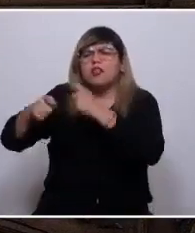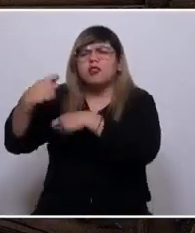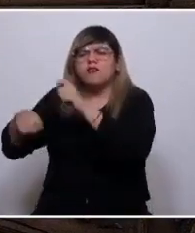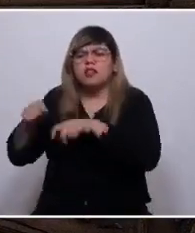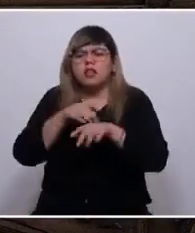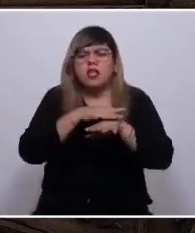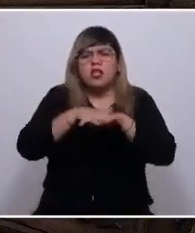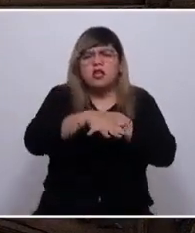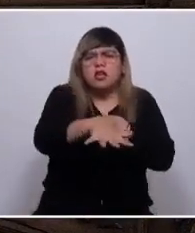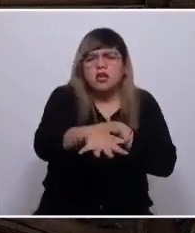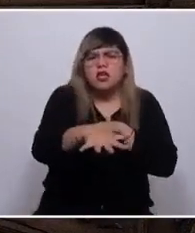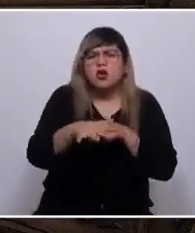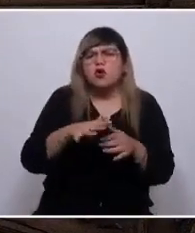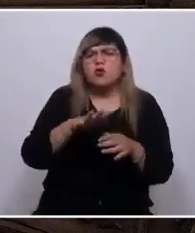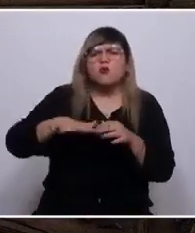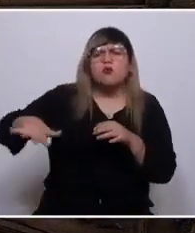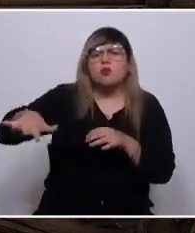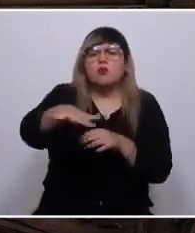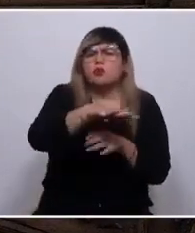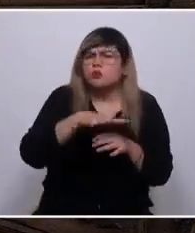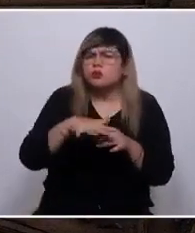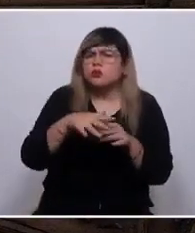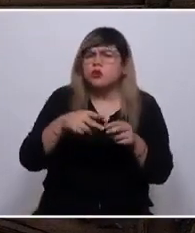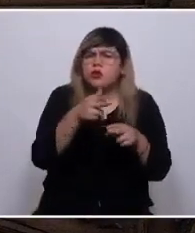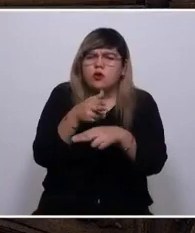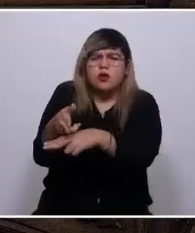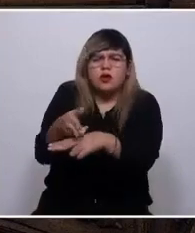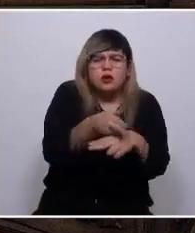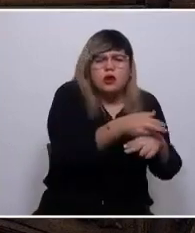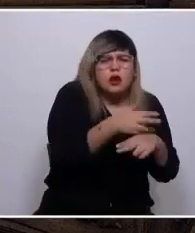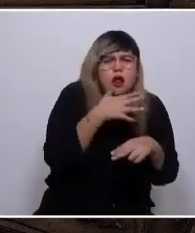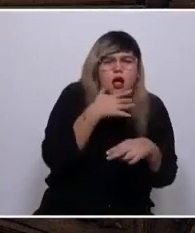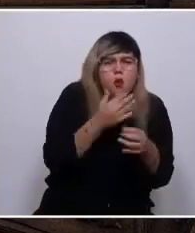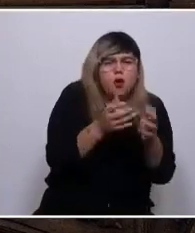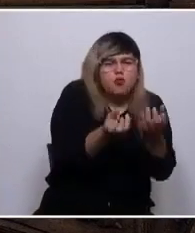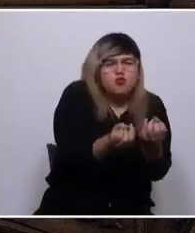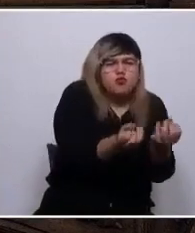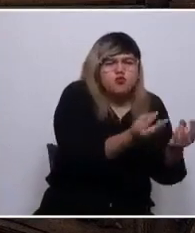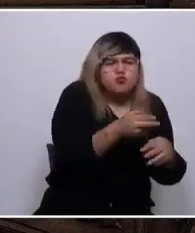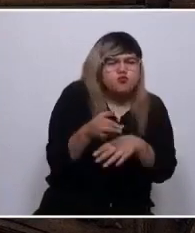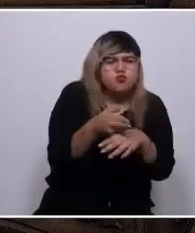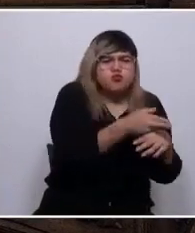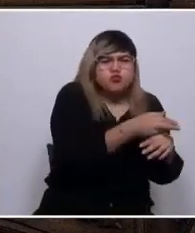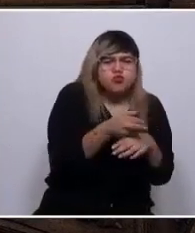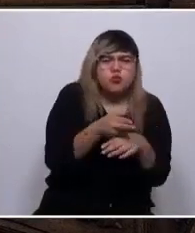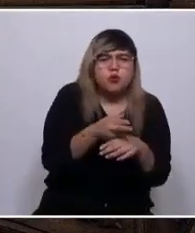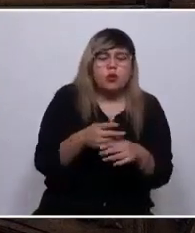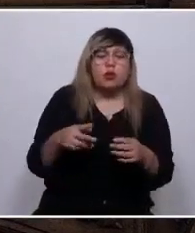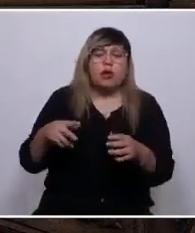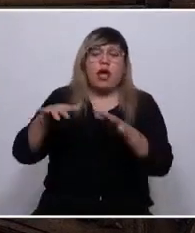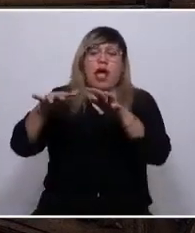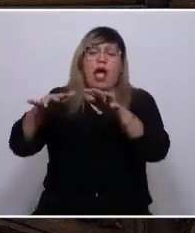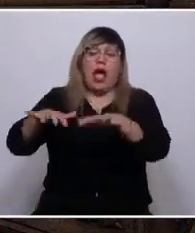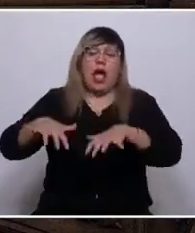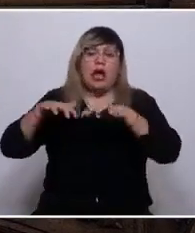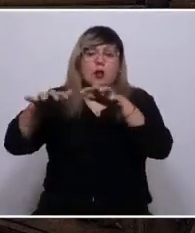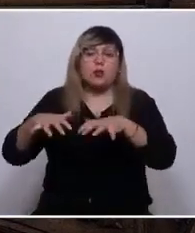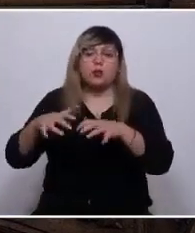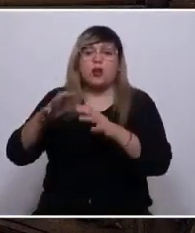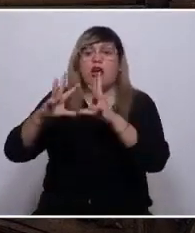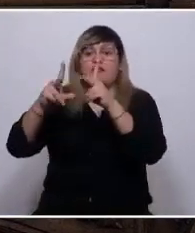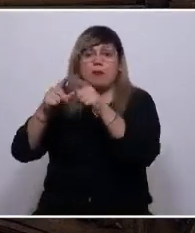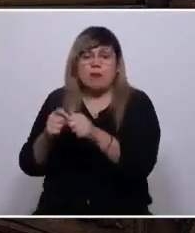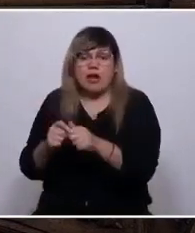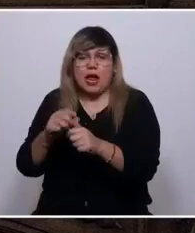financiadas por todos mediante la Comisión Nacional de Riegos desde el año 1975, en perjuicio de la agricultura familiar campesina? ¿En qué momento